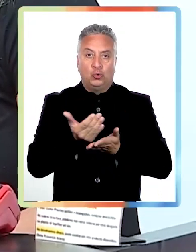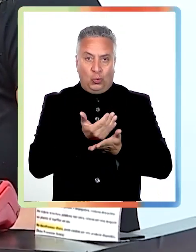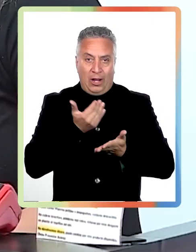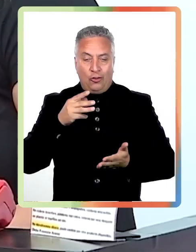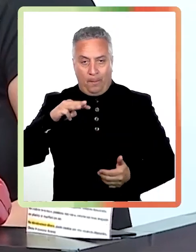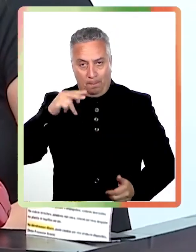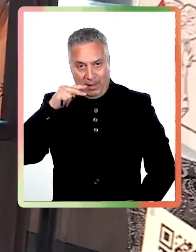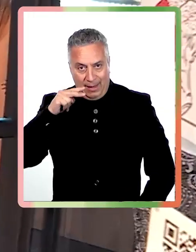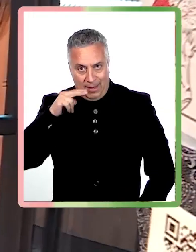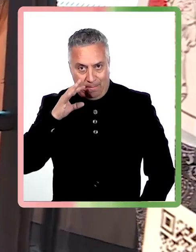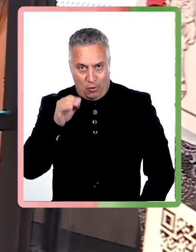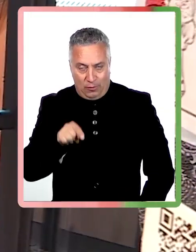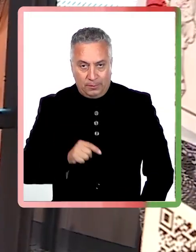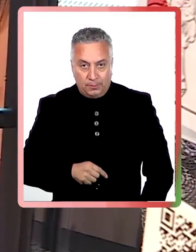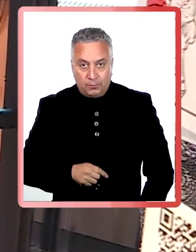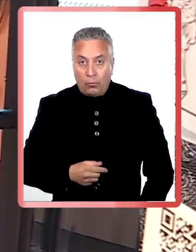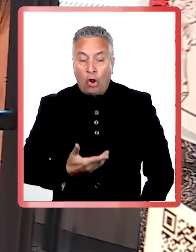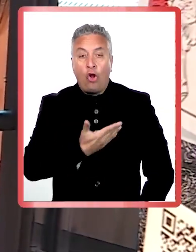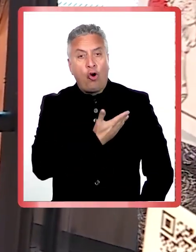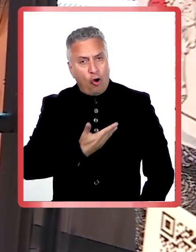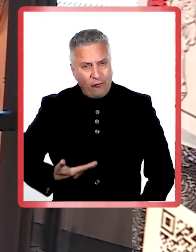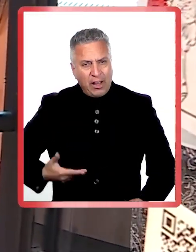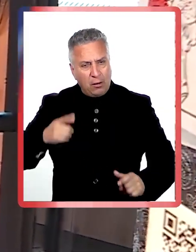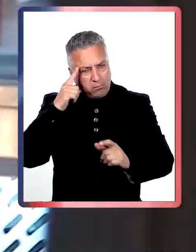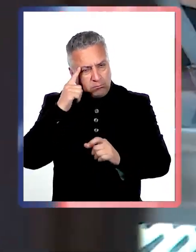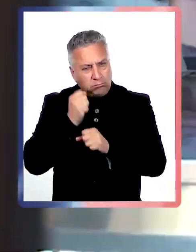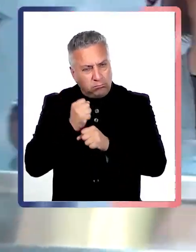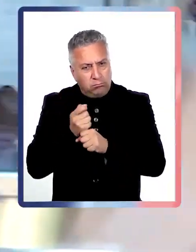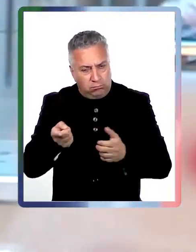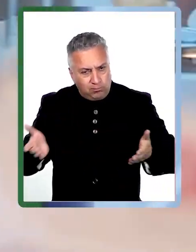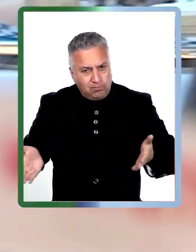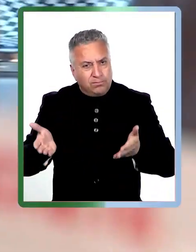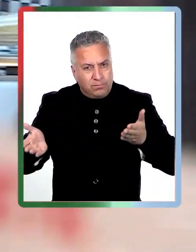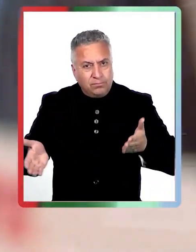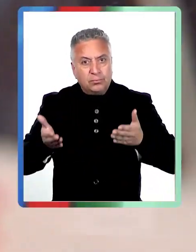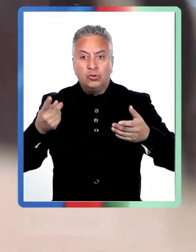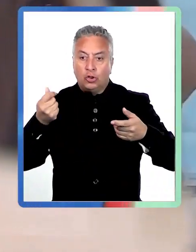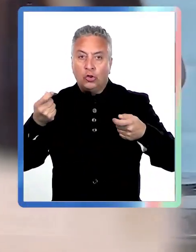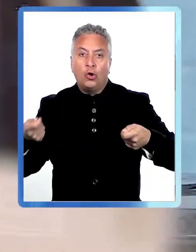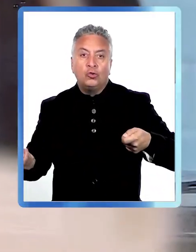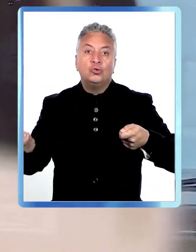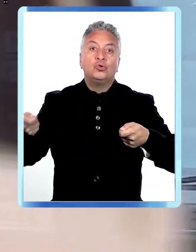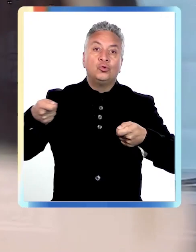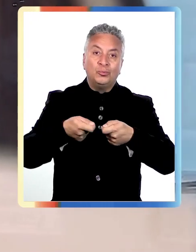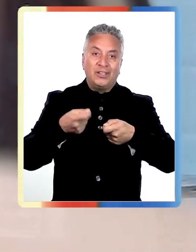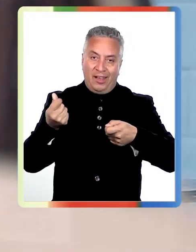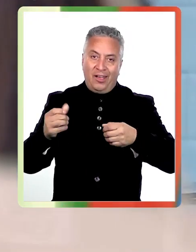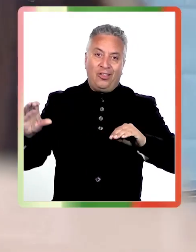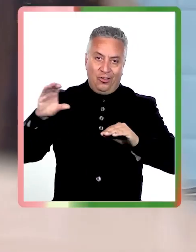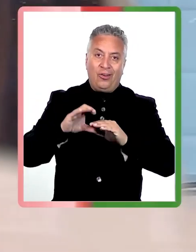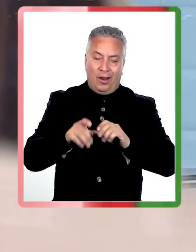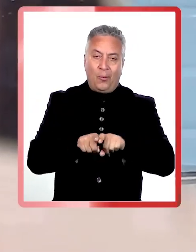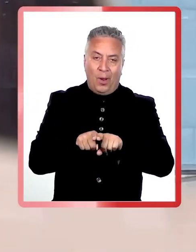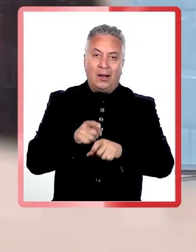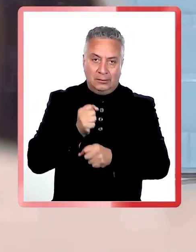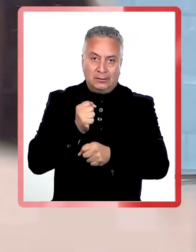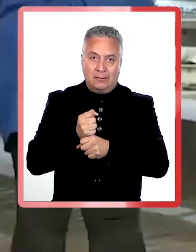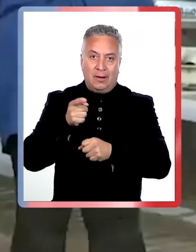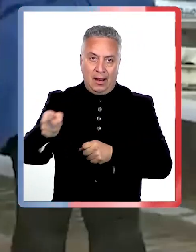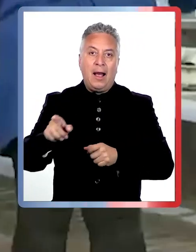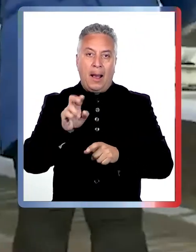mínimo. Por ello, el gobierno está impulsando una serie de medidas como un subsidio que ayudará a las pymes a costear este proceso.